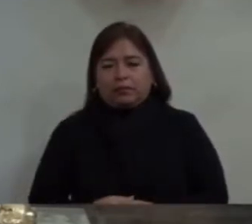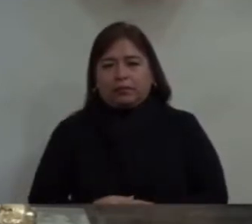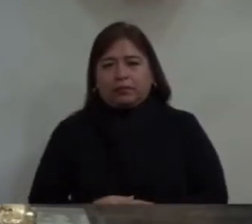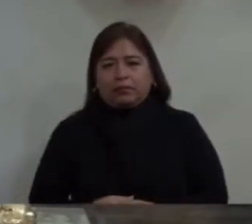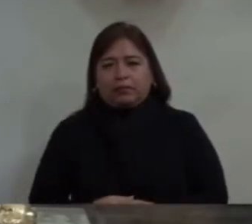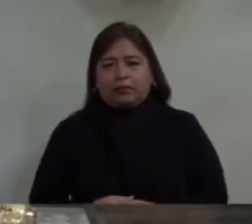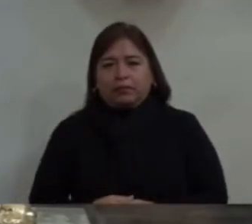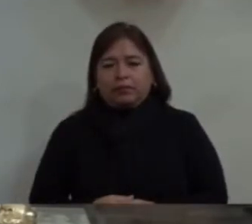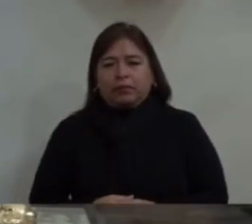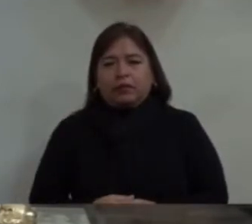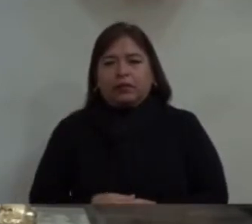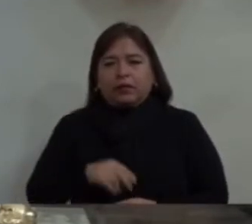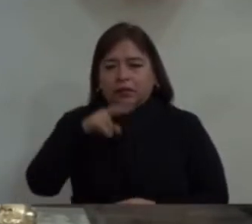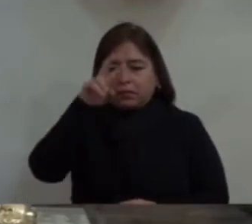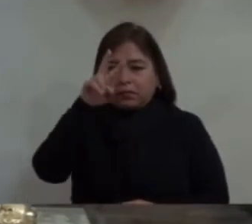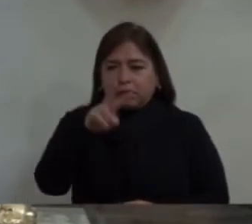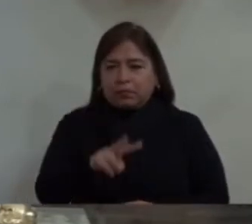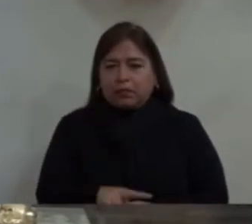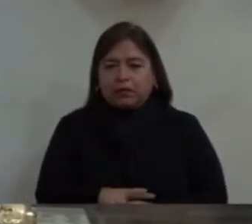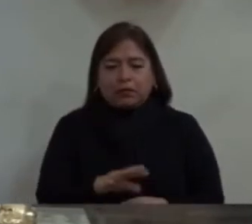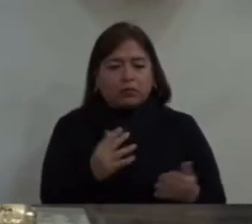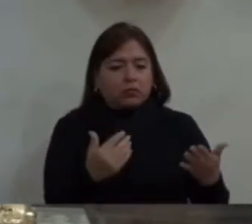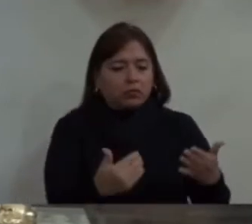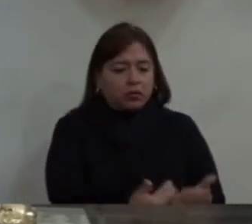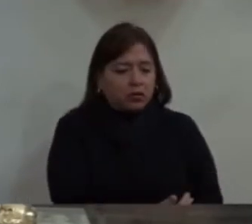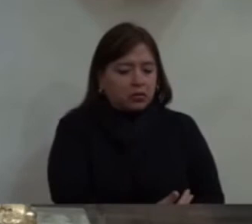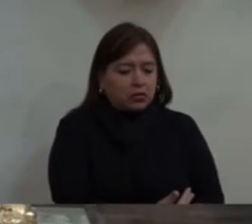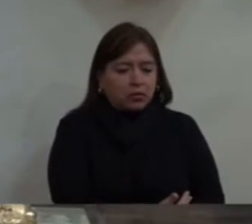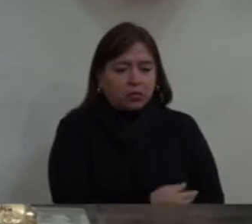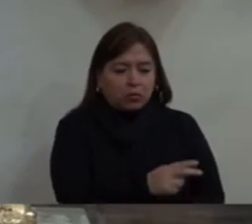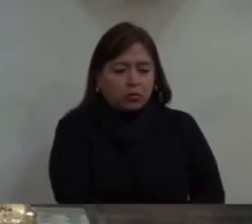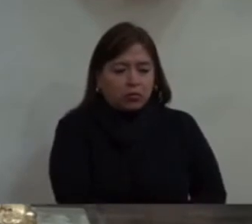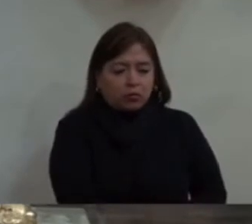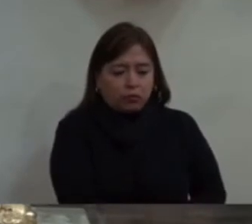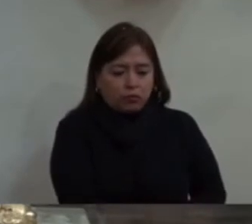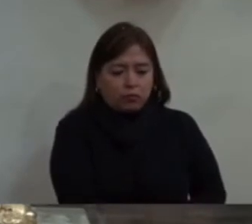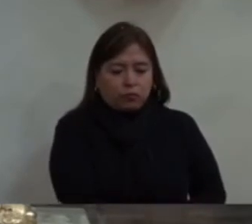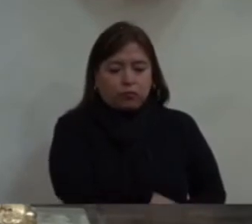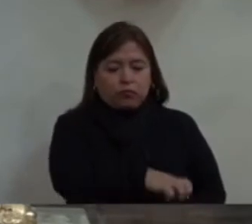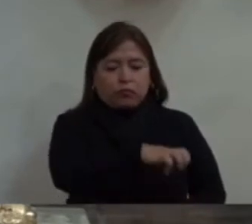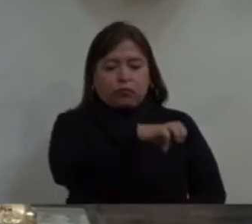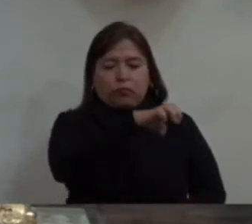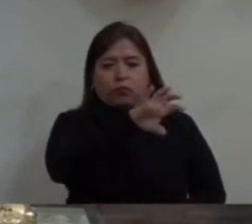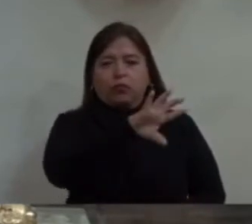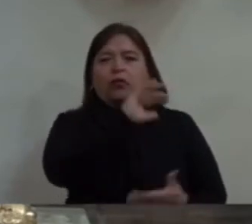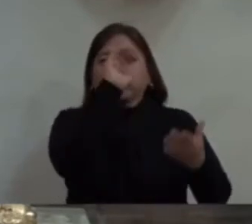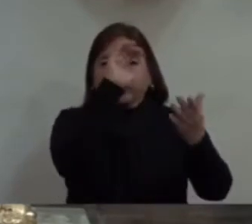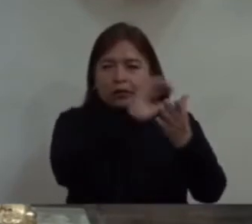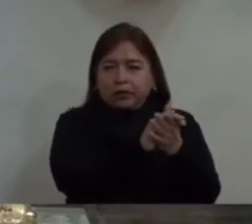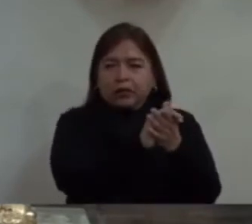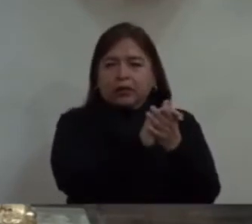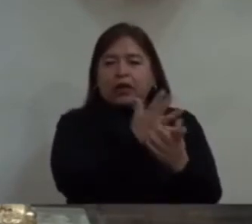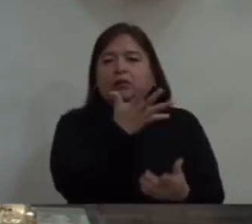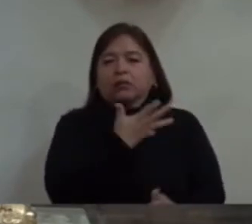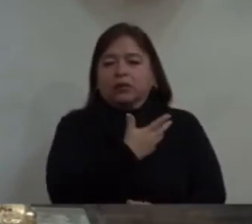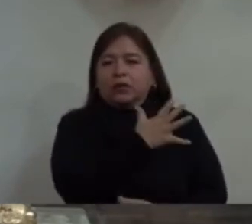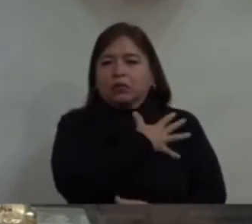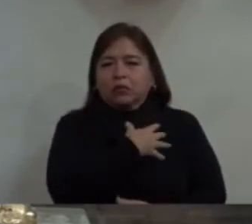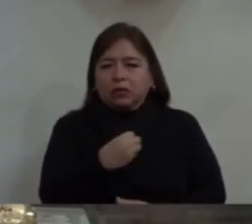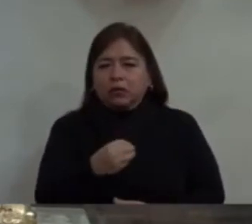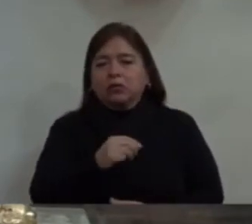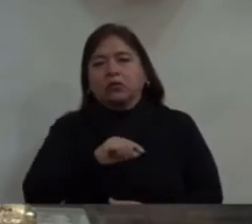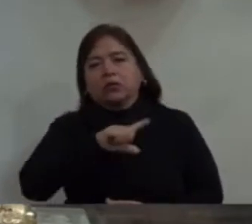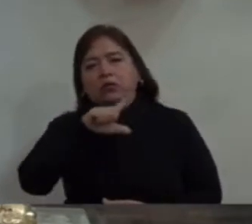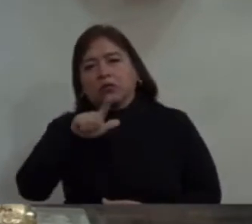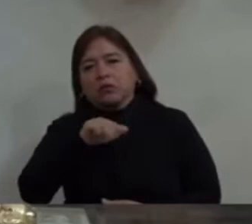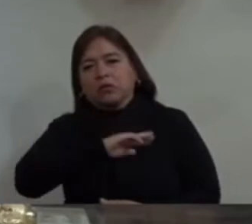Nacemos. Crecemos. Se reproduce la familia humana. Y morimos.